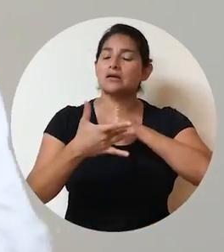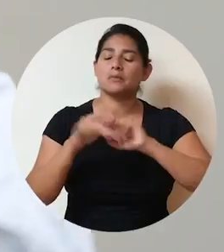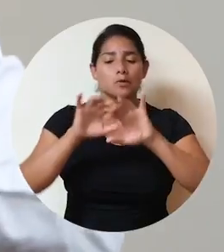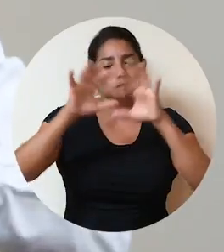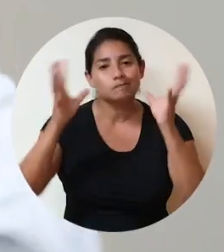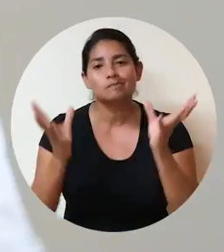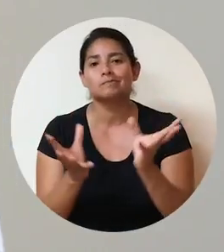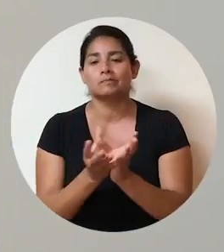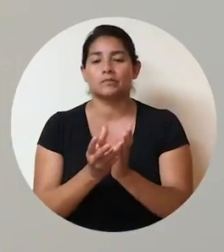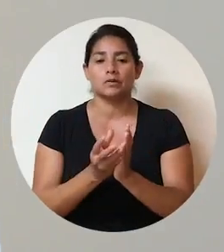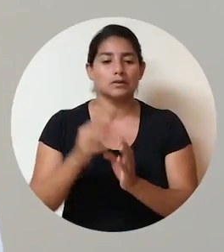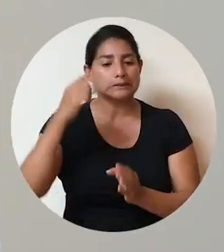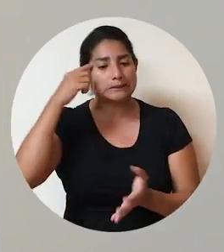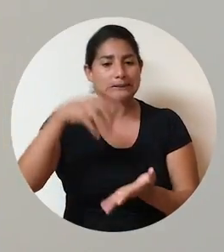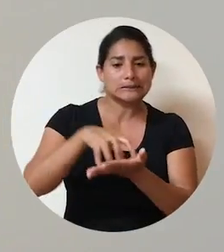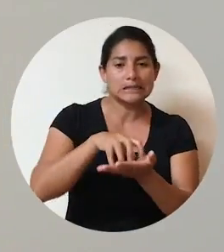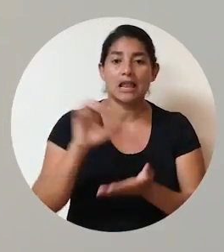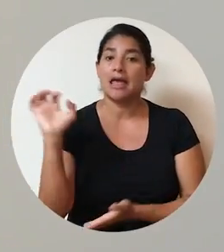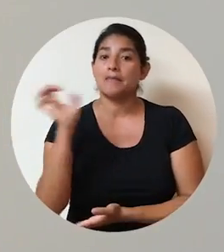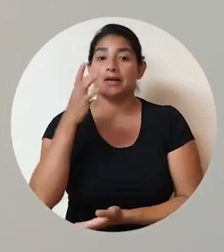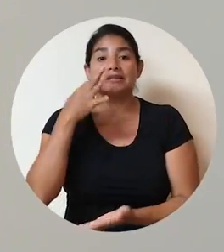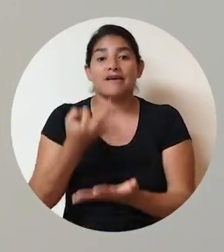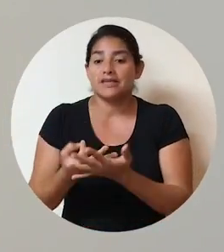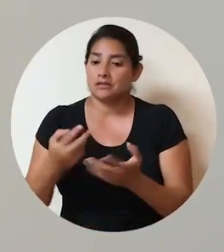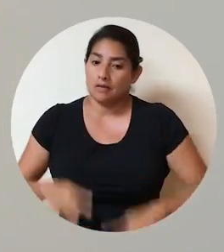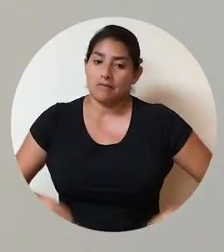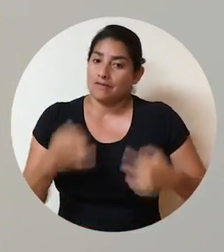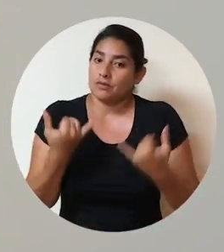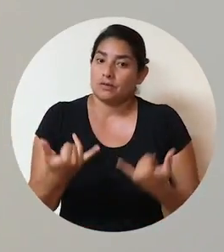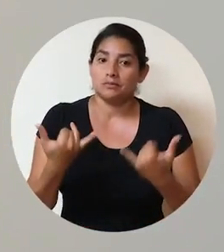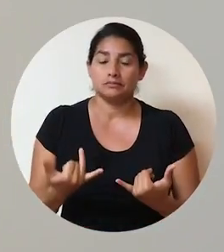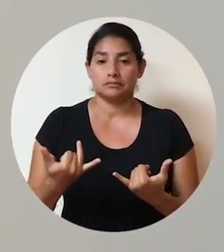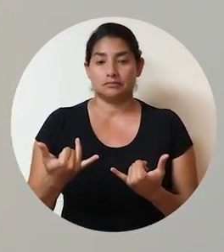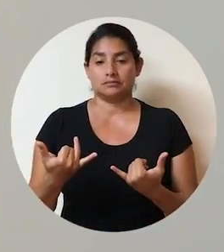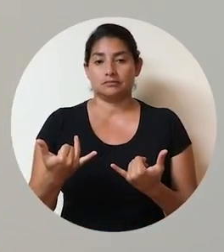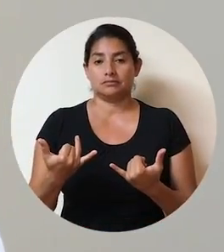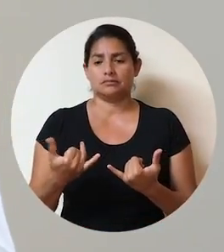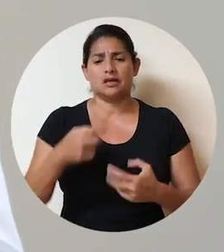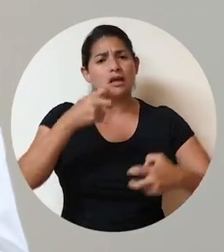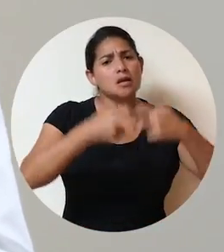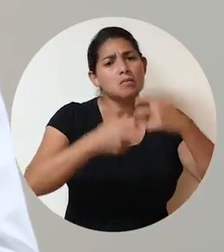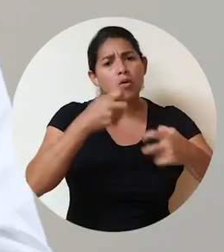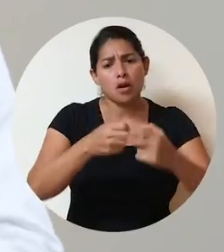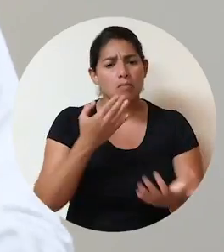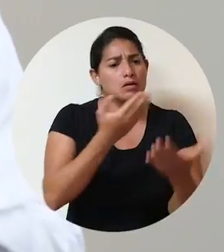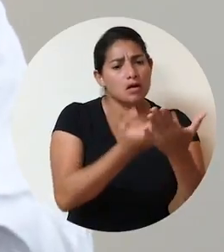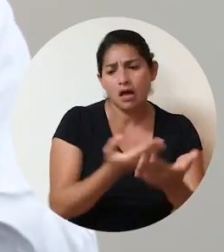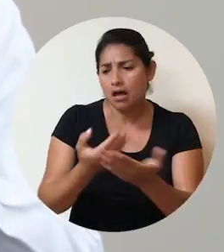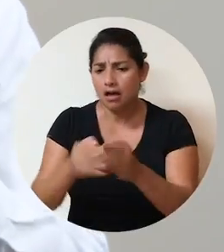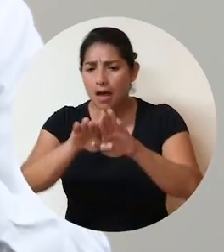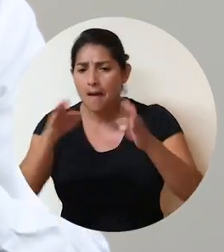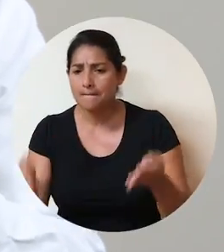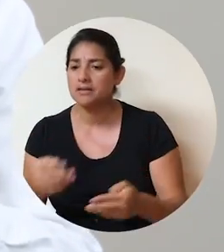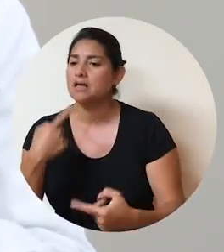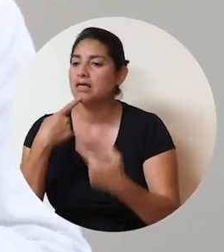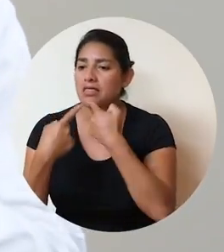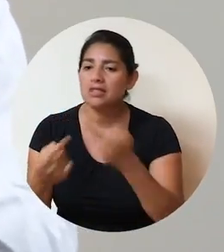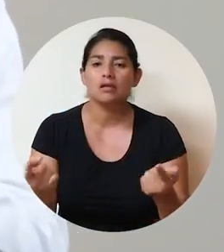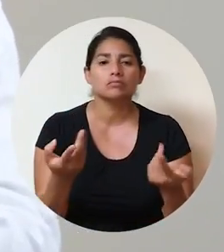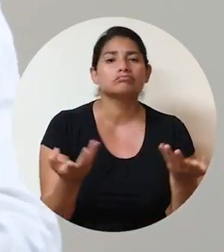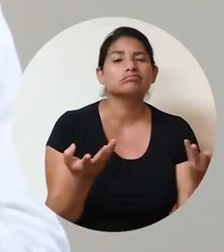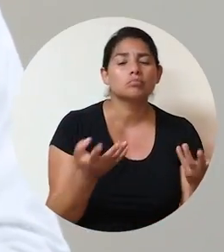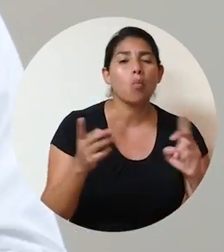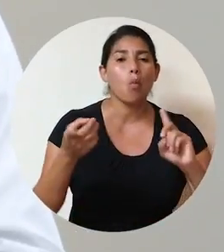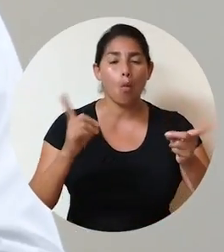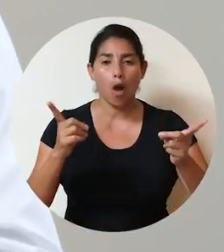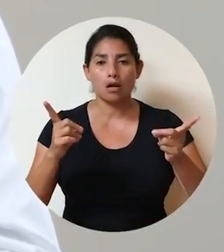es técnico, pero que encierra el dilema de la emergencia fiscal que vivimos. El problema planteado a la mesa de diálogo